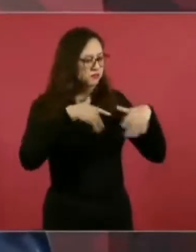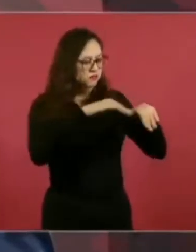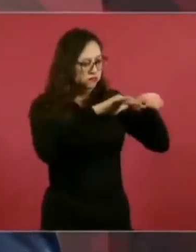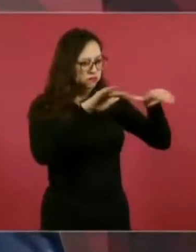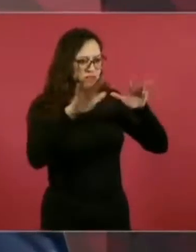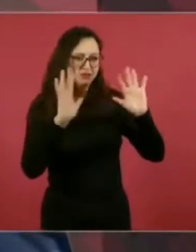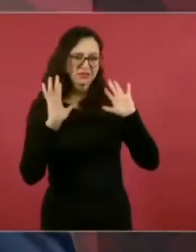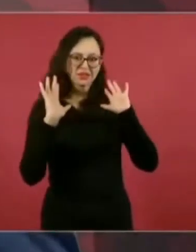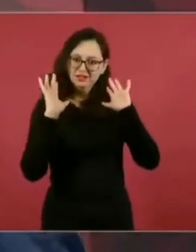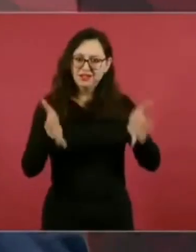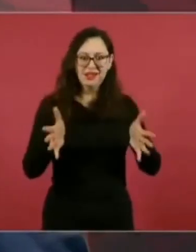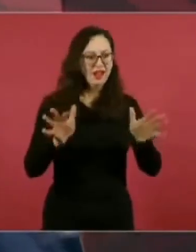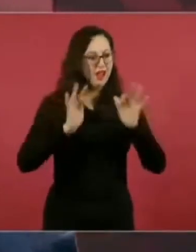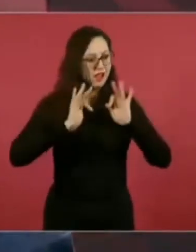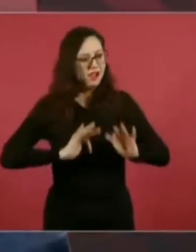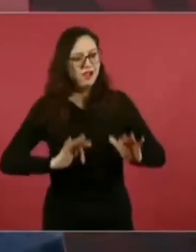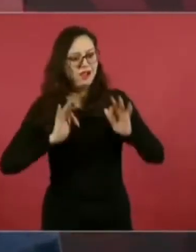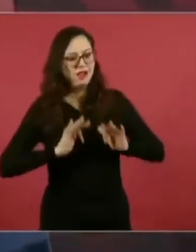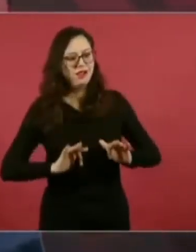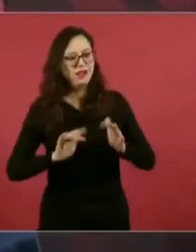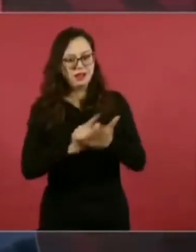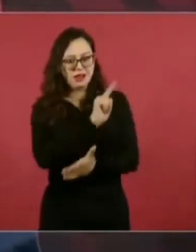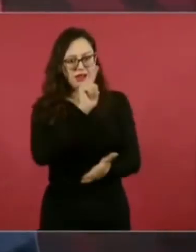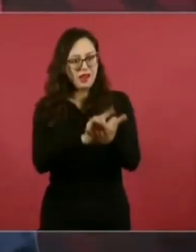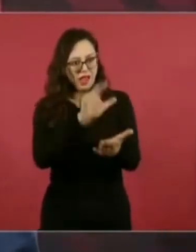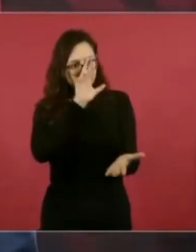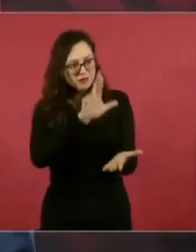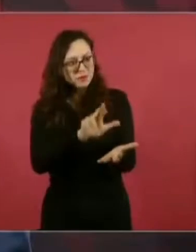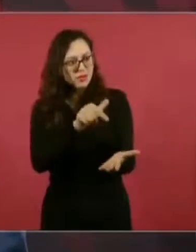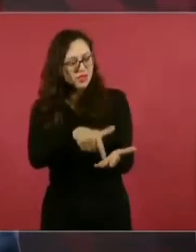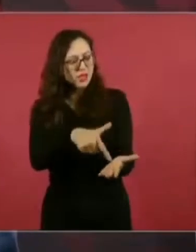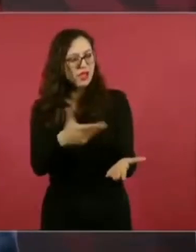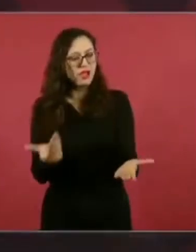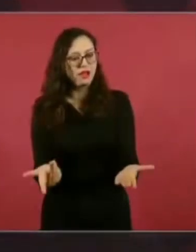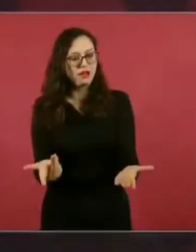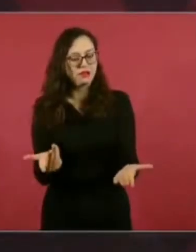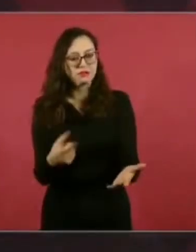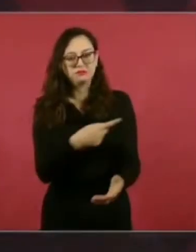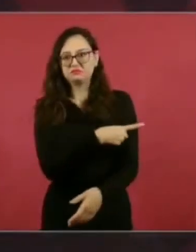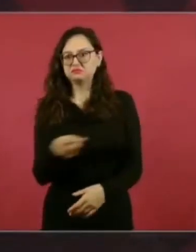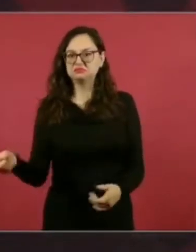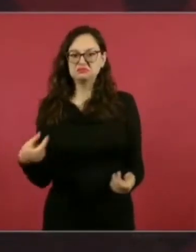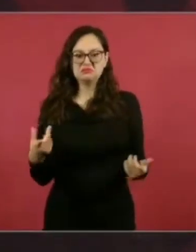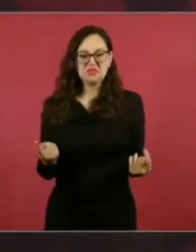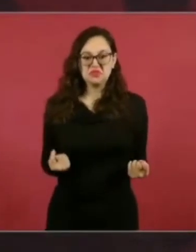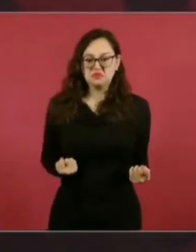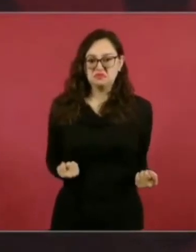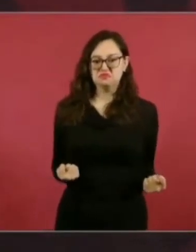este proceder arbitrario,